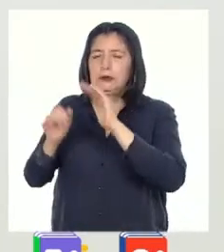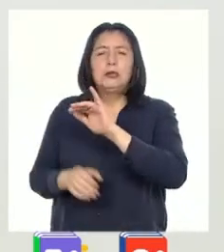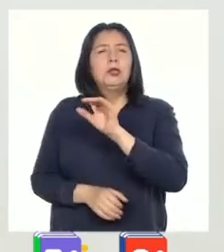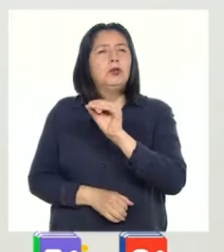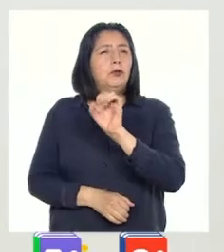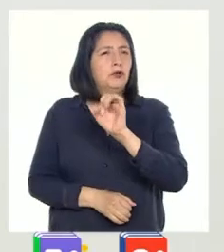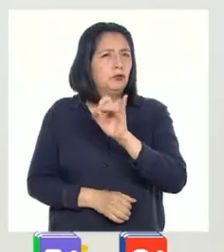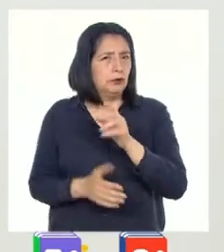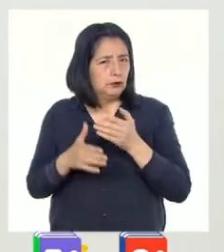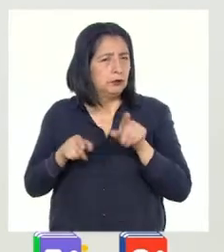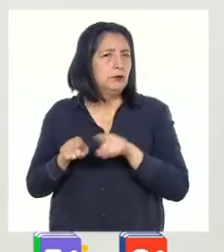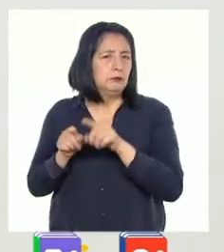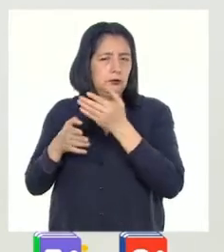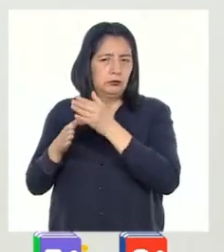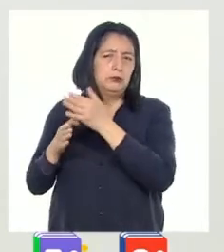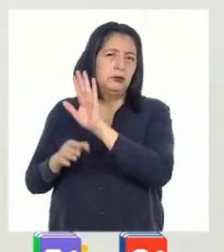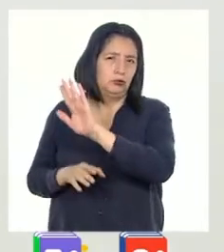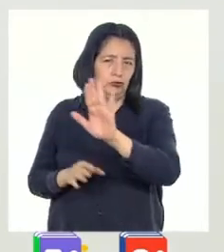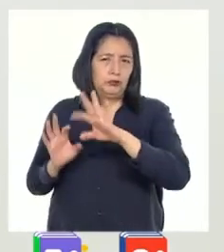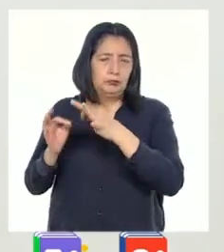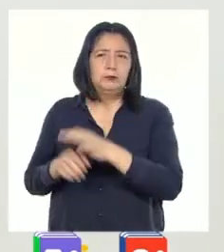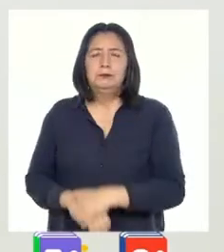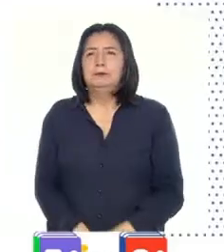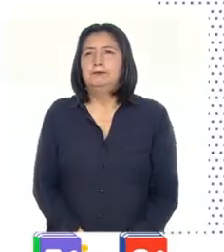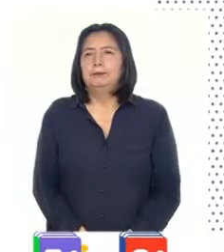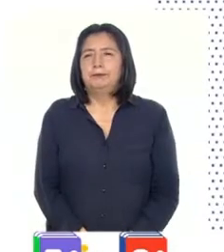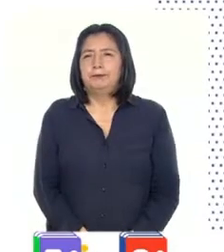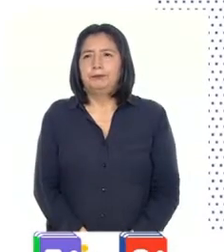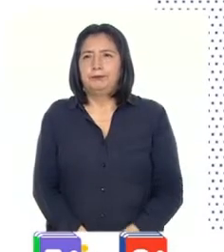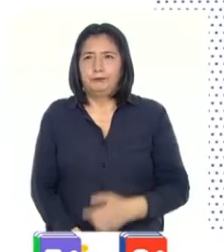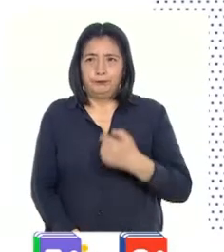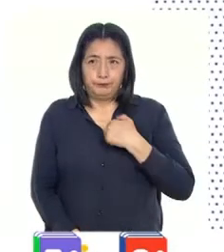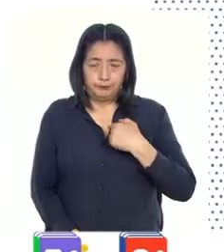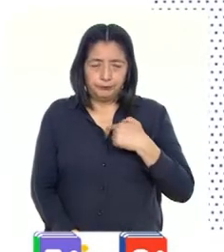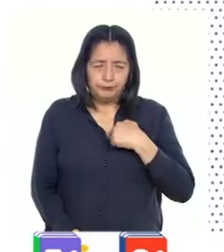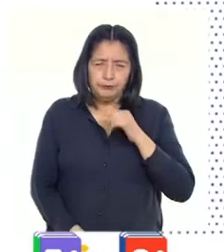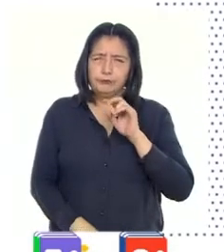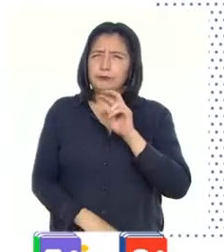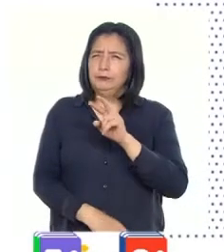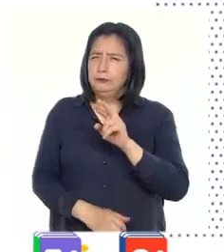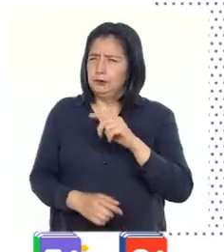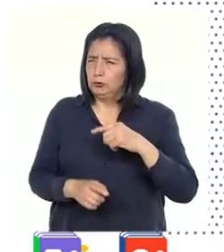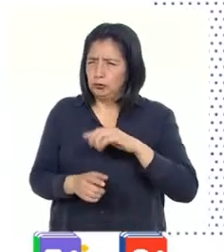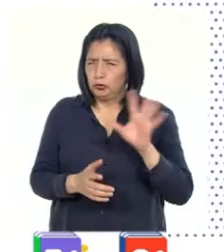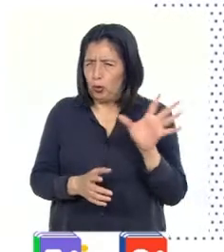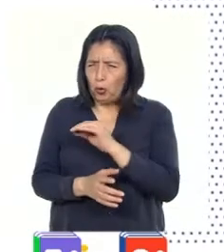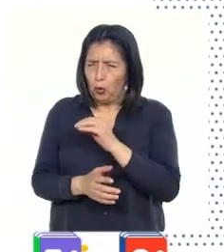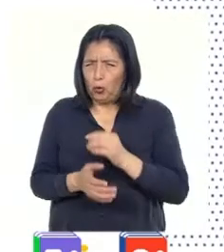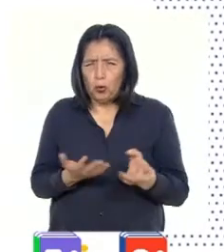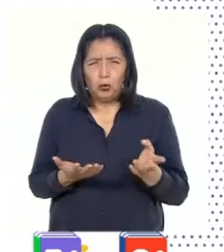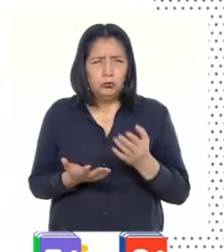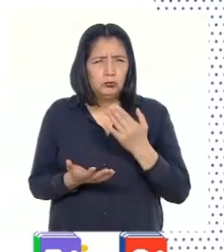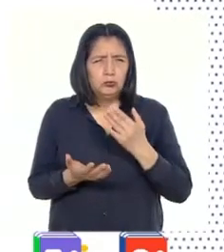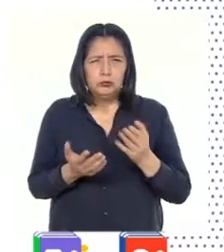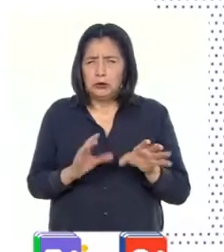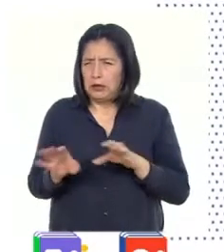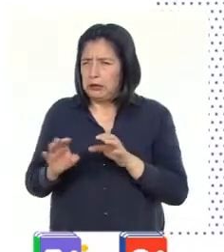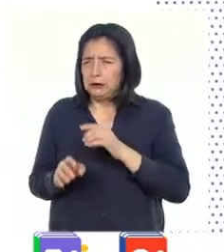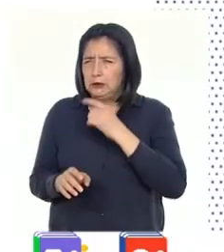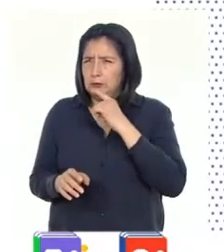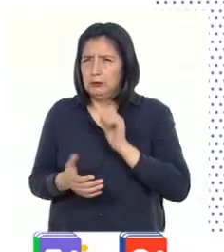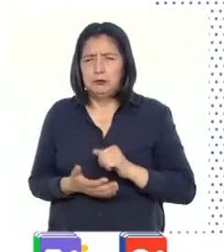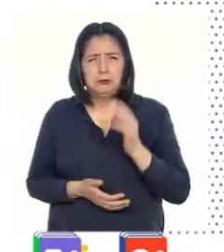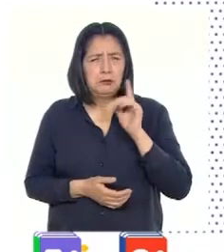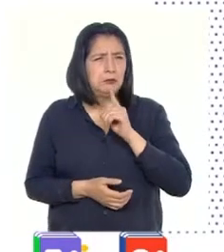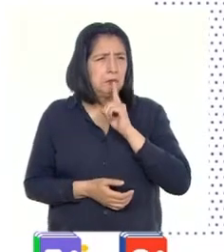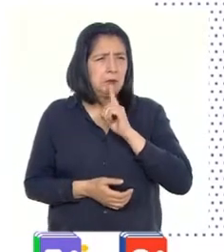que también nos compartió la información de su familia. Yo me di cuenta de que casi todas las tareas de mi casa las hacen las mujeres. Mi